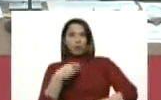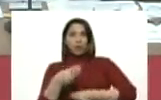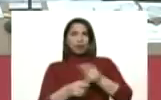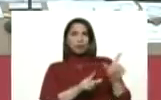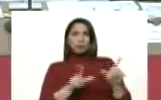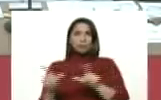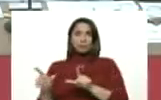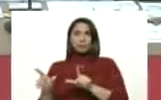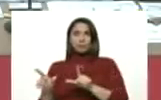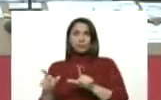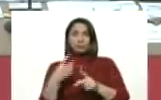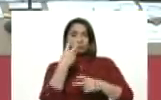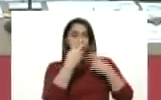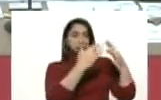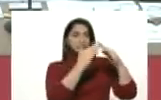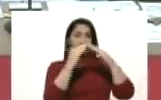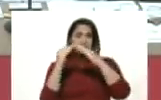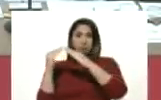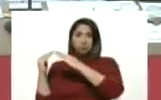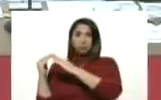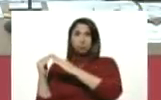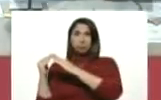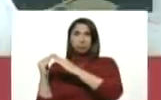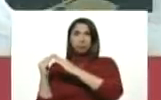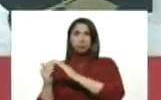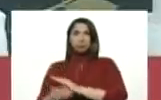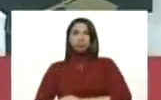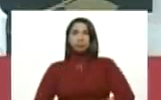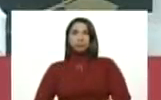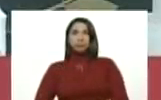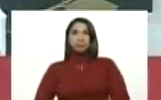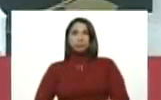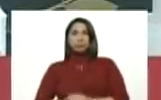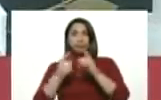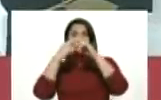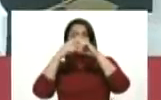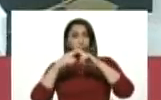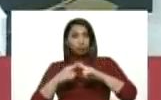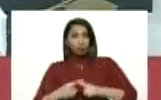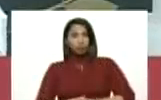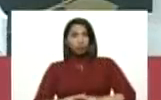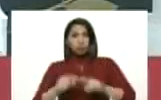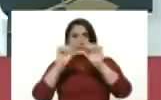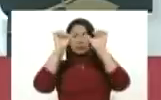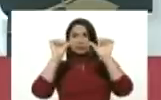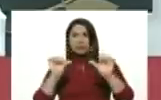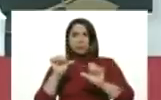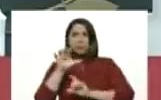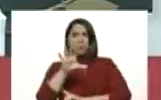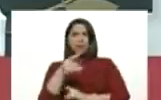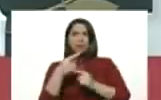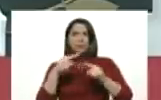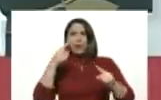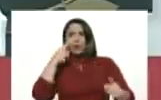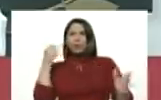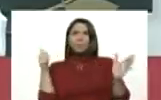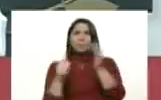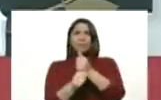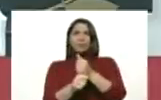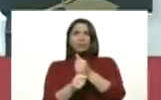Y las visitas casa por casa. La encuesta del sistema Patria para detectar